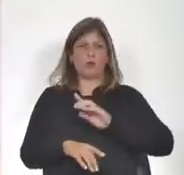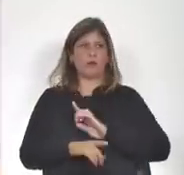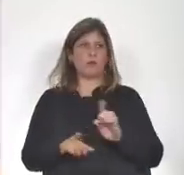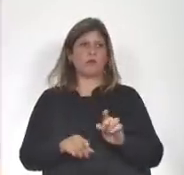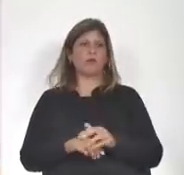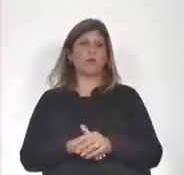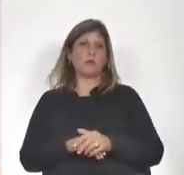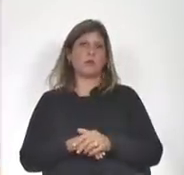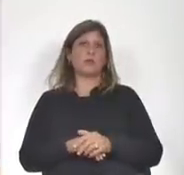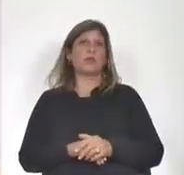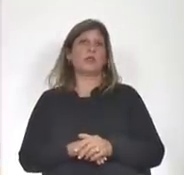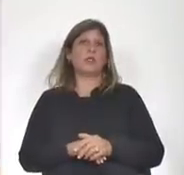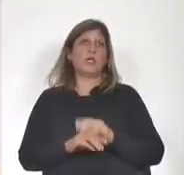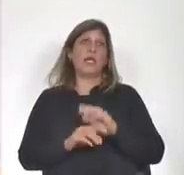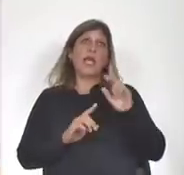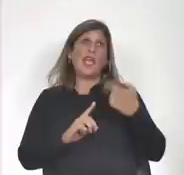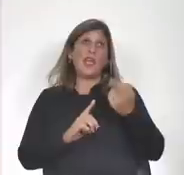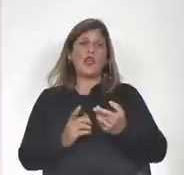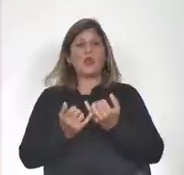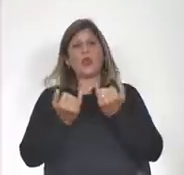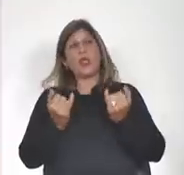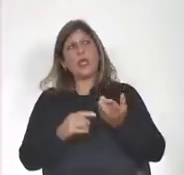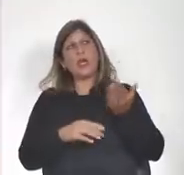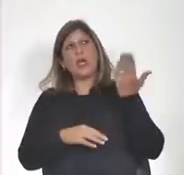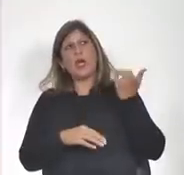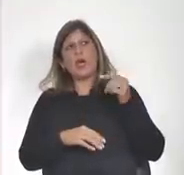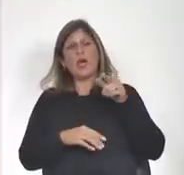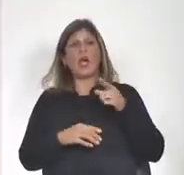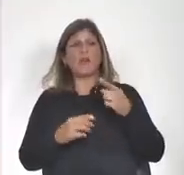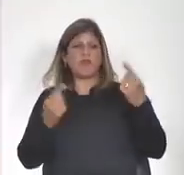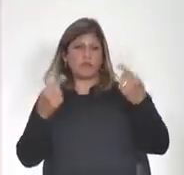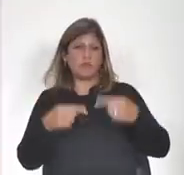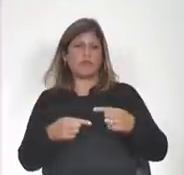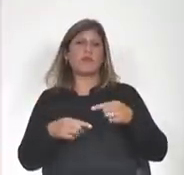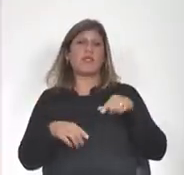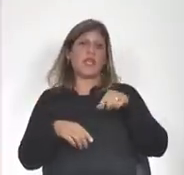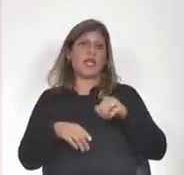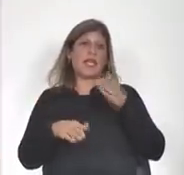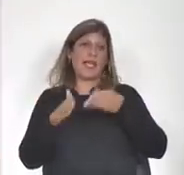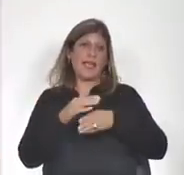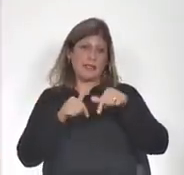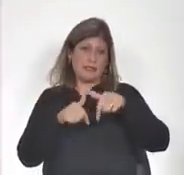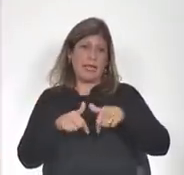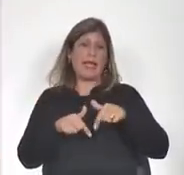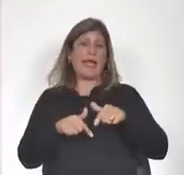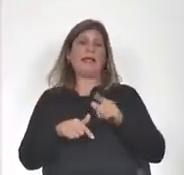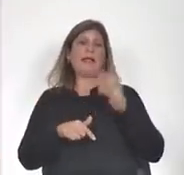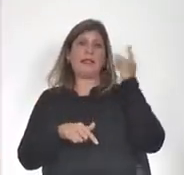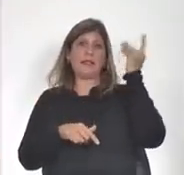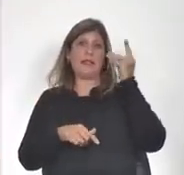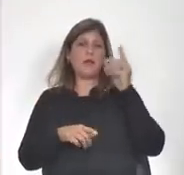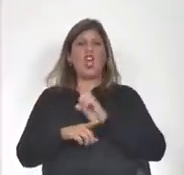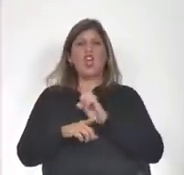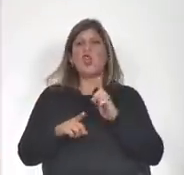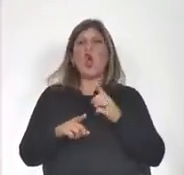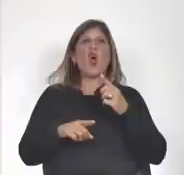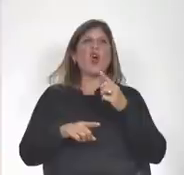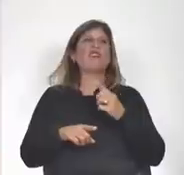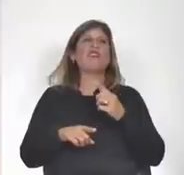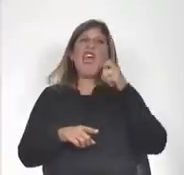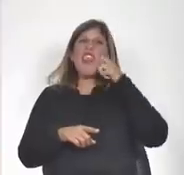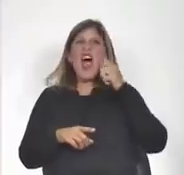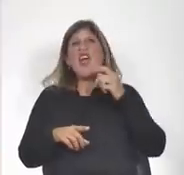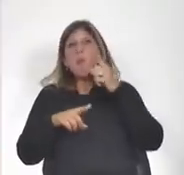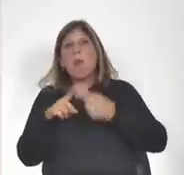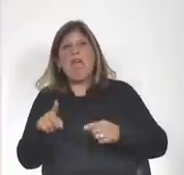El otro día en un debate con un señor legislador integrante de esta Cámara decía no estamos en la Edad Media, esto no es